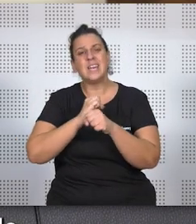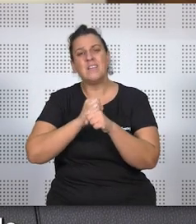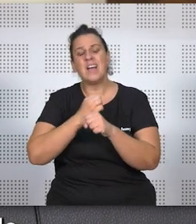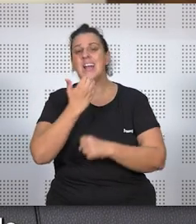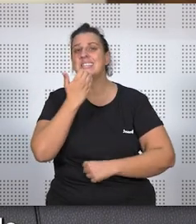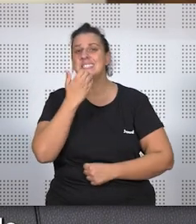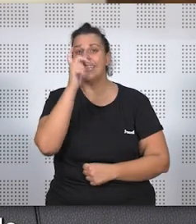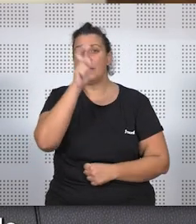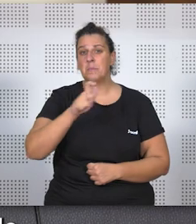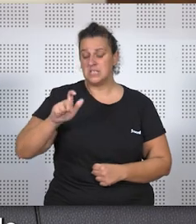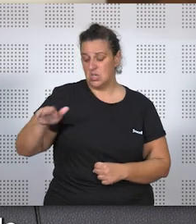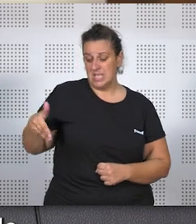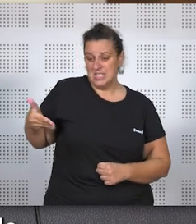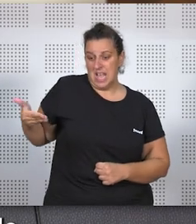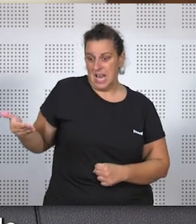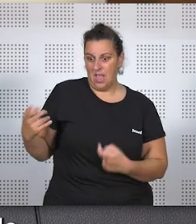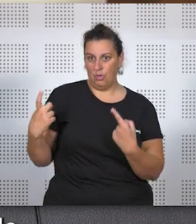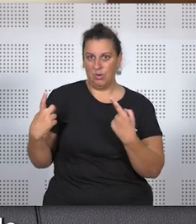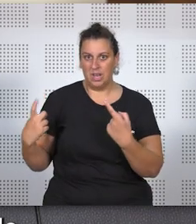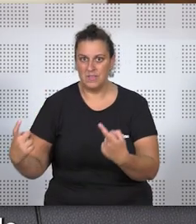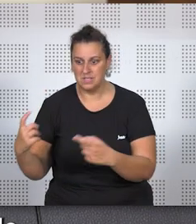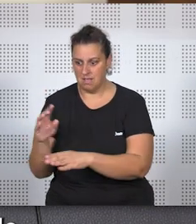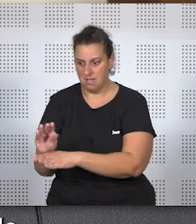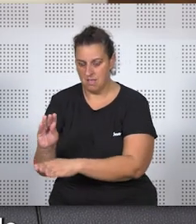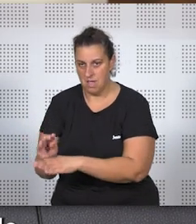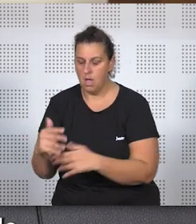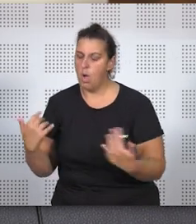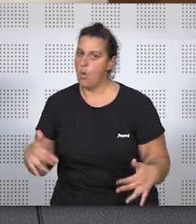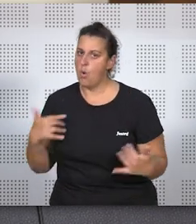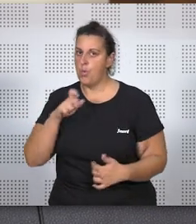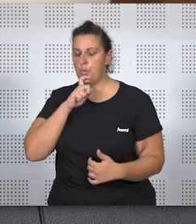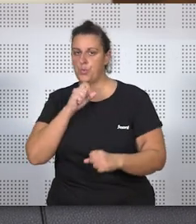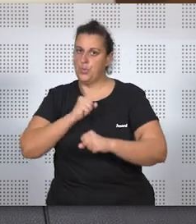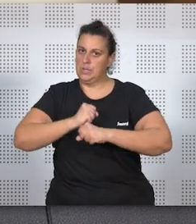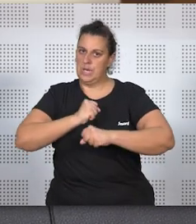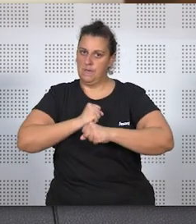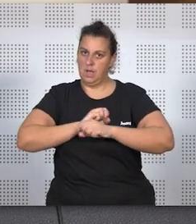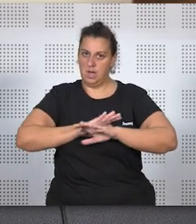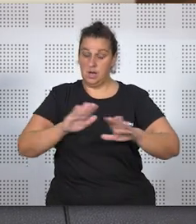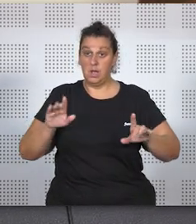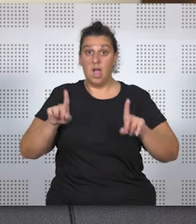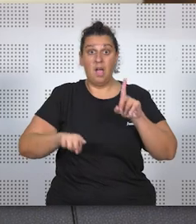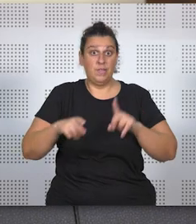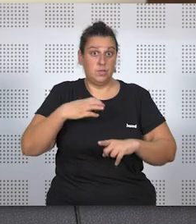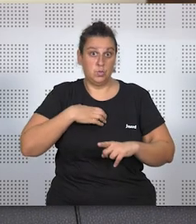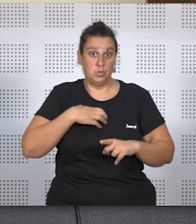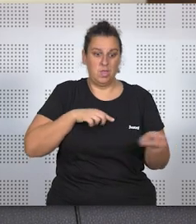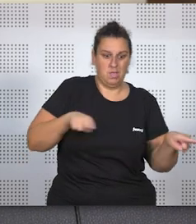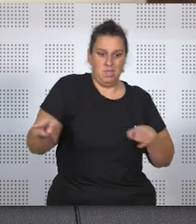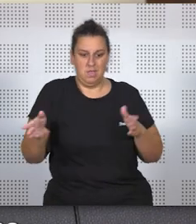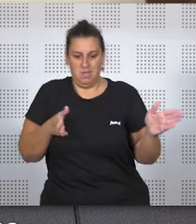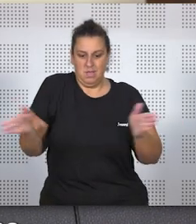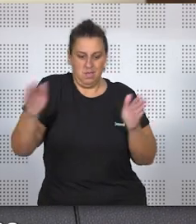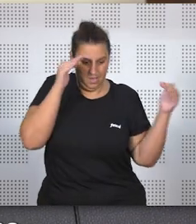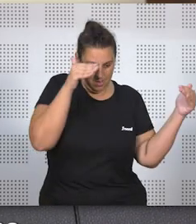tienes personas a tu lado que necesitan o requieren determinados cuidados. Por lo tanto, no siempre es posible hacer las dos cosas a la vez.